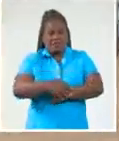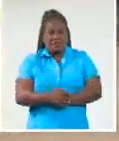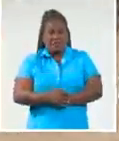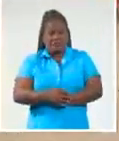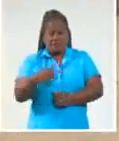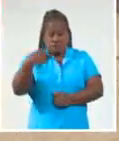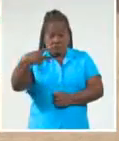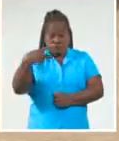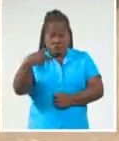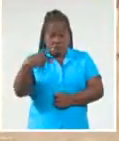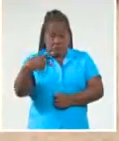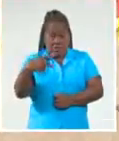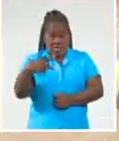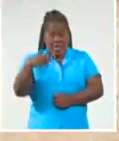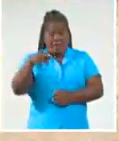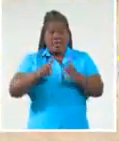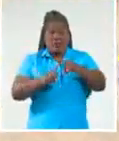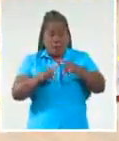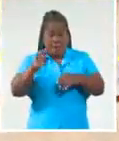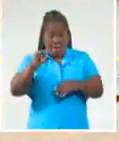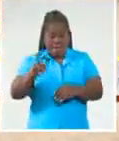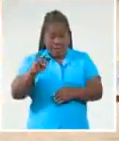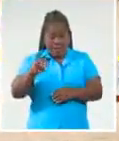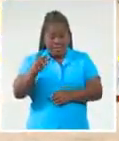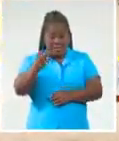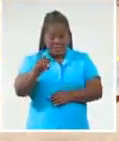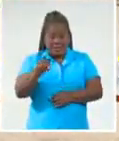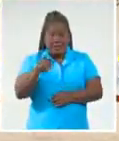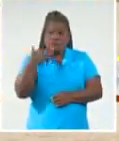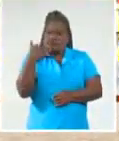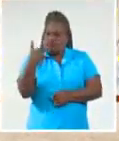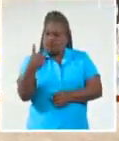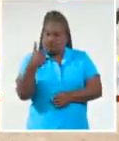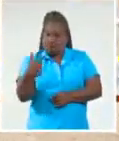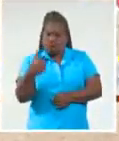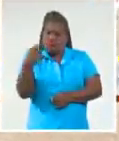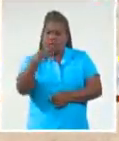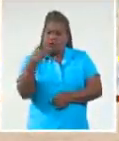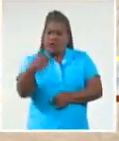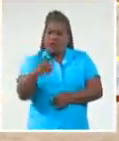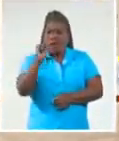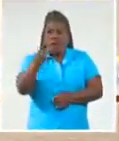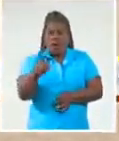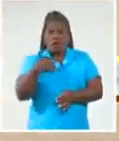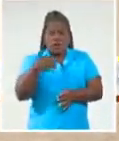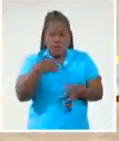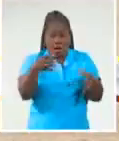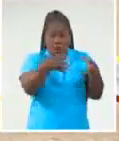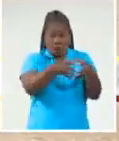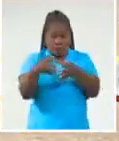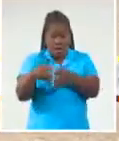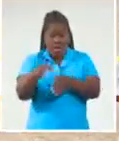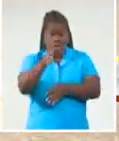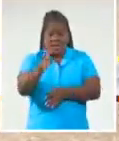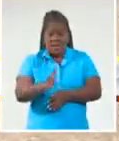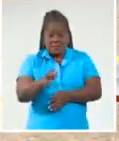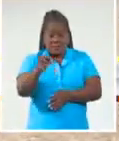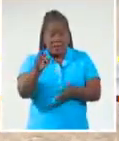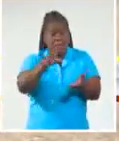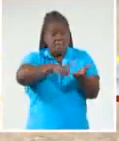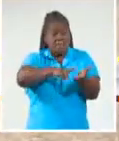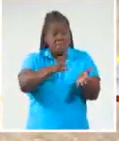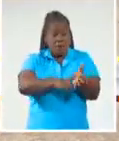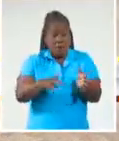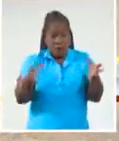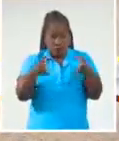manatienses Sandy y Sandro tuvieron pocos minutos de juego en el año 2021 cuando militaban en clubes de Brasil. Los también miembros de la selección